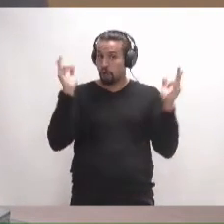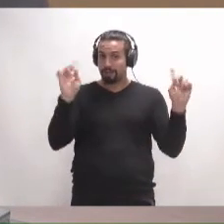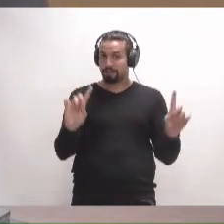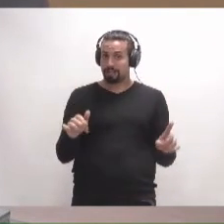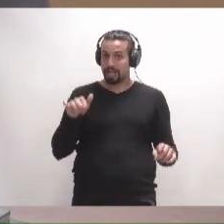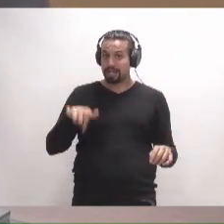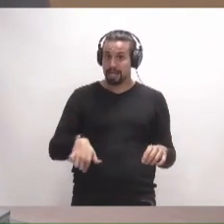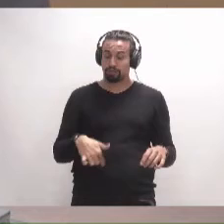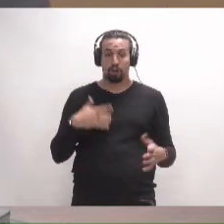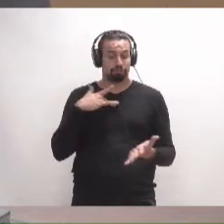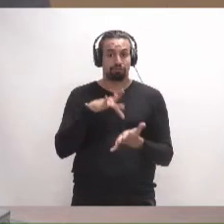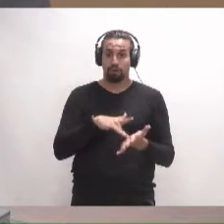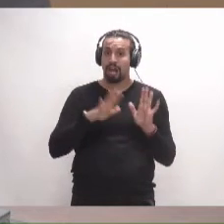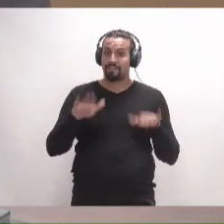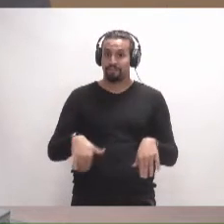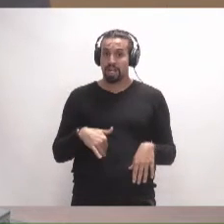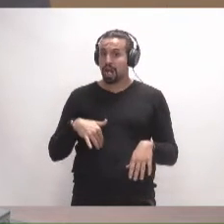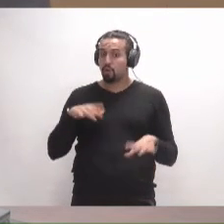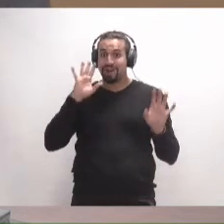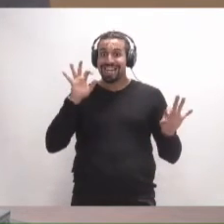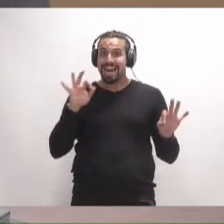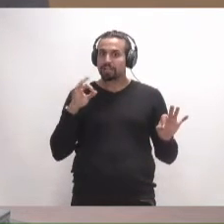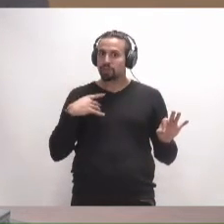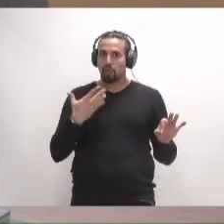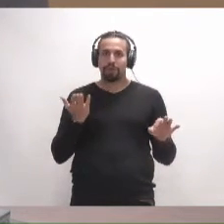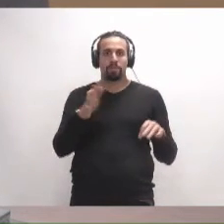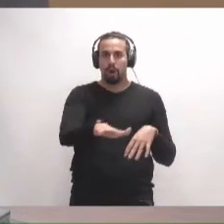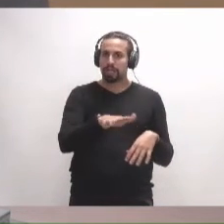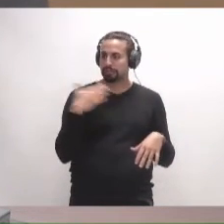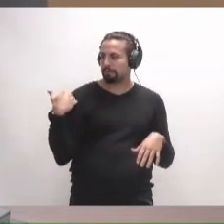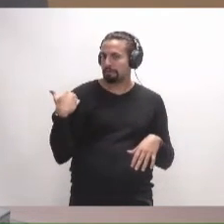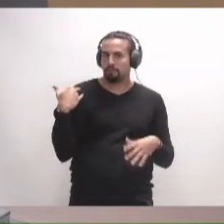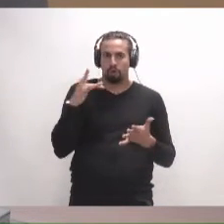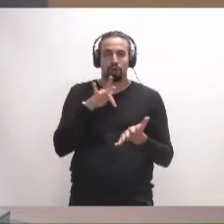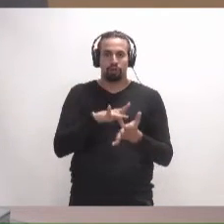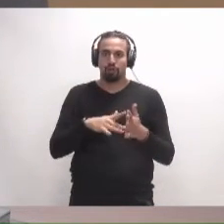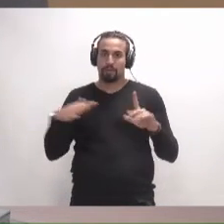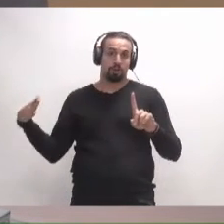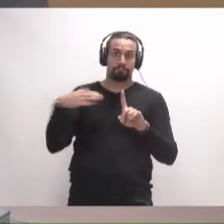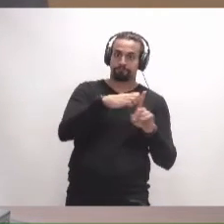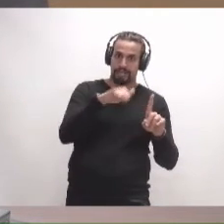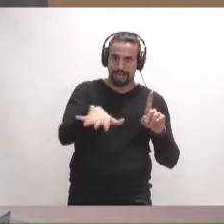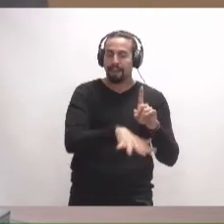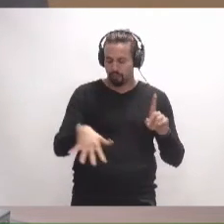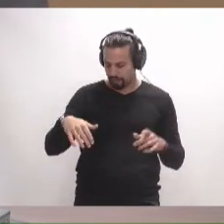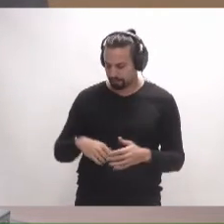Y esto está generando un riesgo importante, un riesgo de muerte, como ha ocurrido recientemente con un atorpello en esa zona.